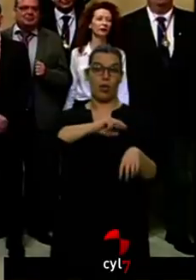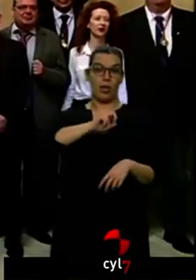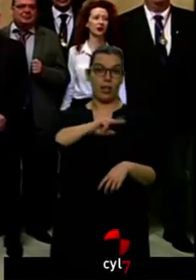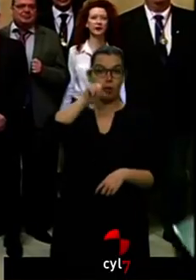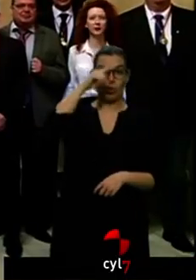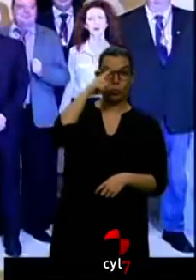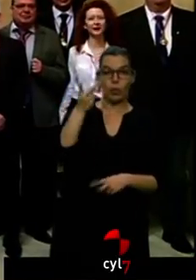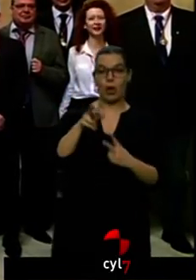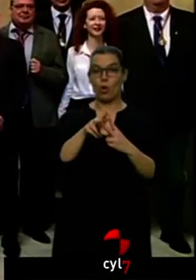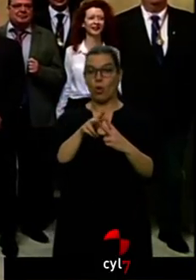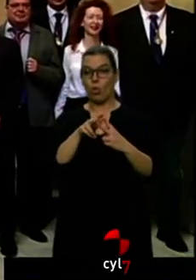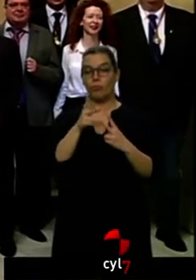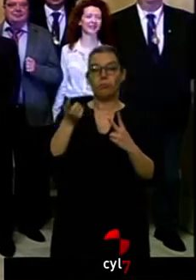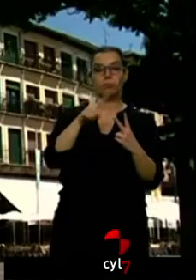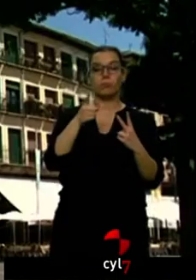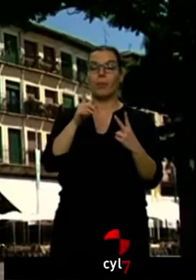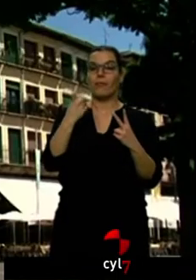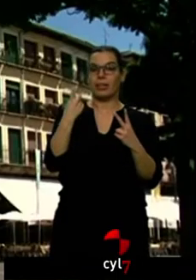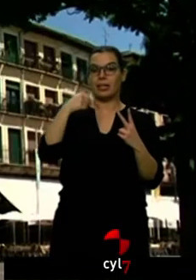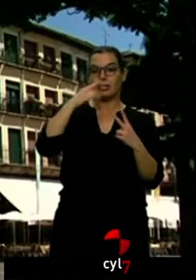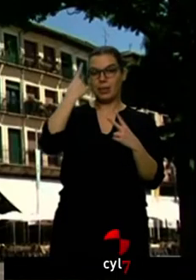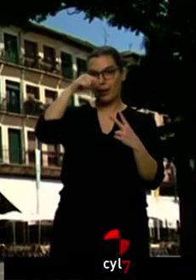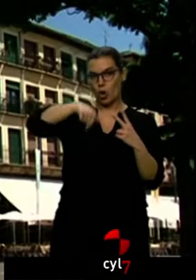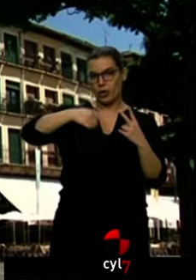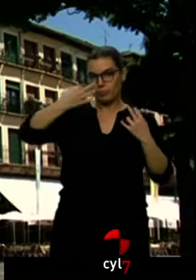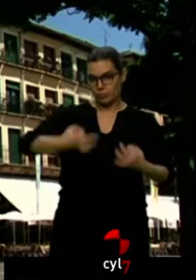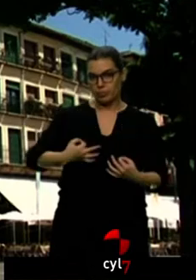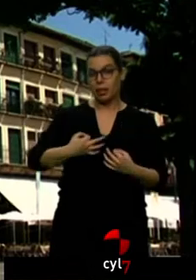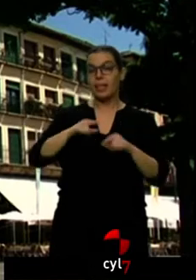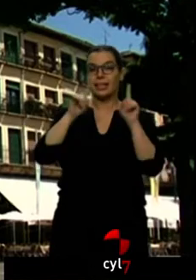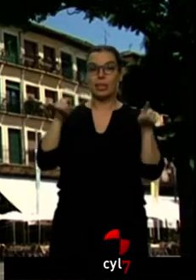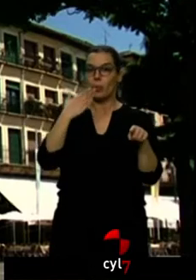más nombrados, aunque habrá que esperar hasta este viernes. Y nada se sabe de Segovia.